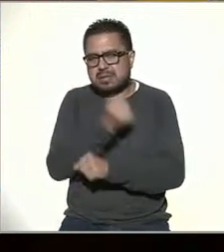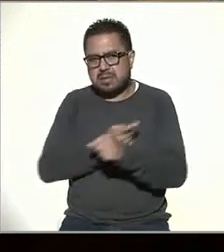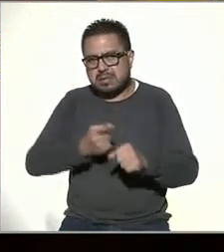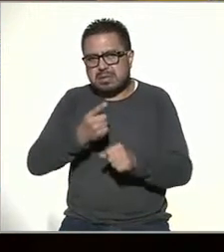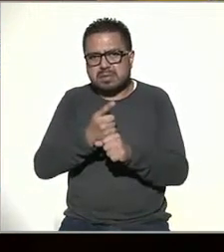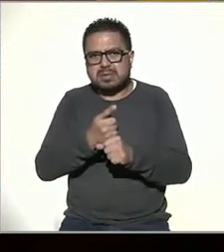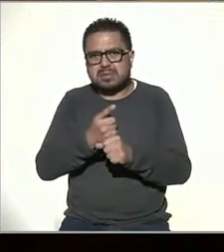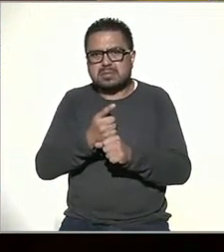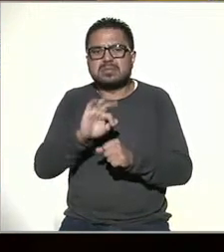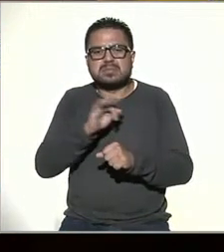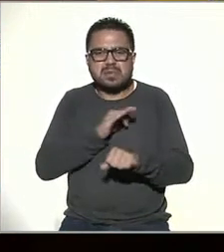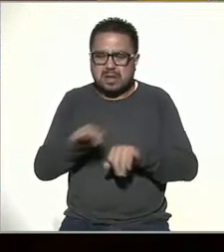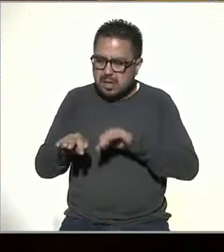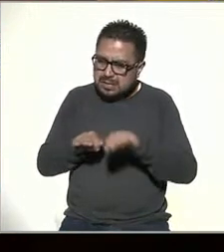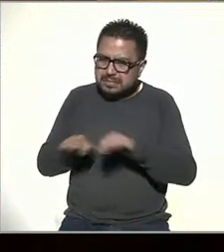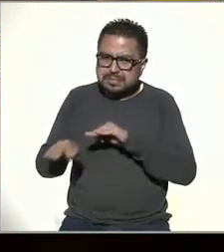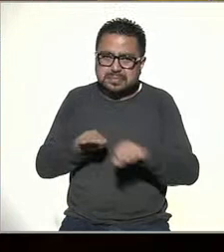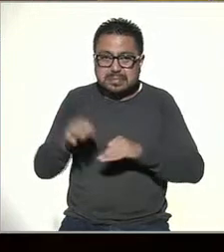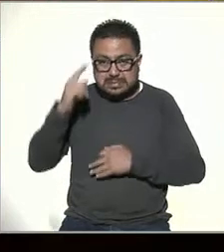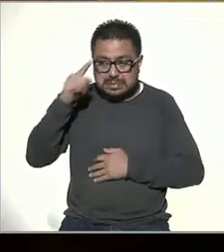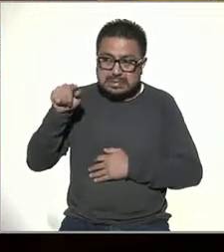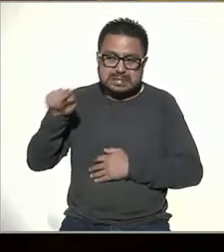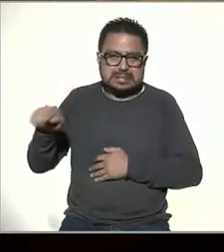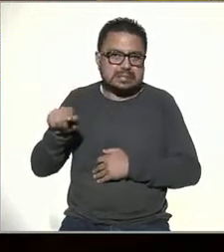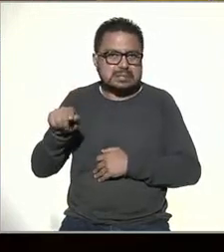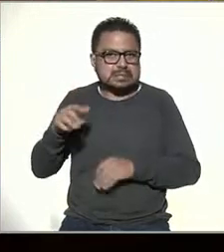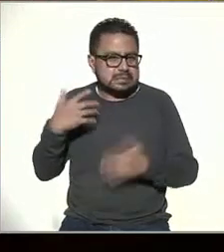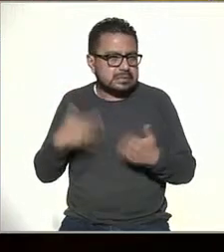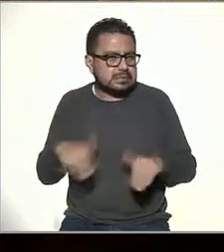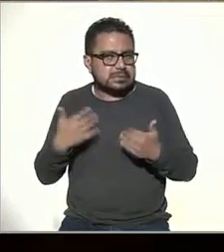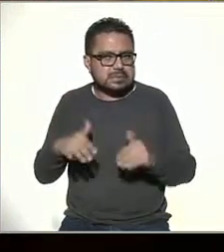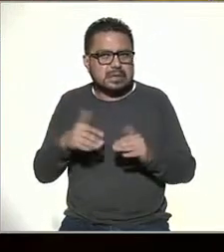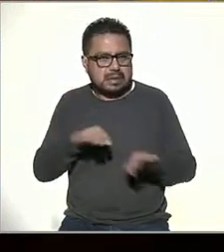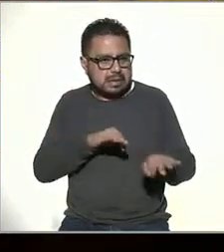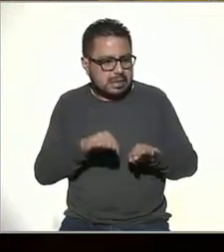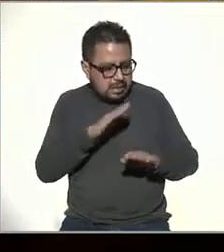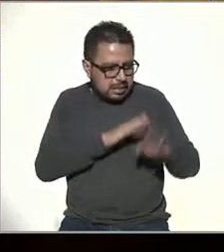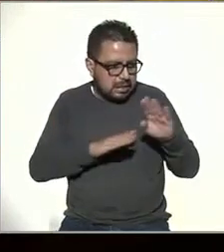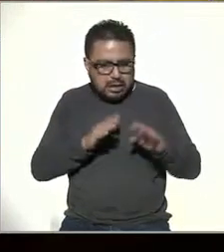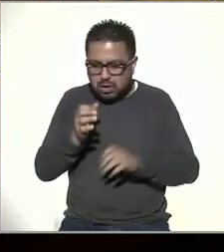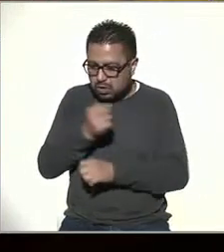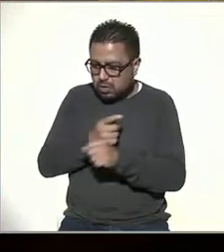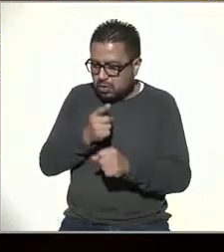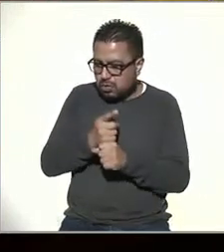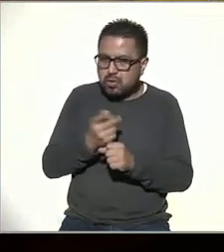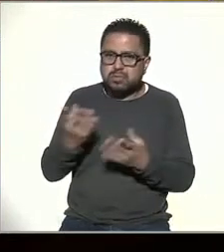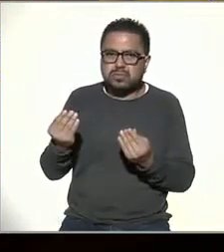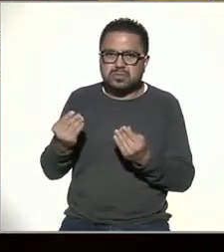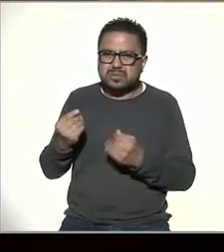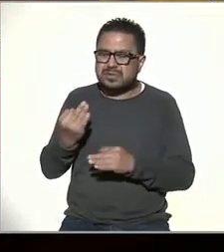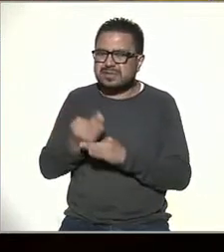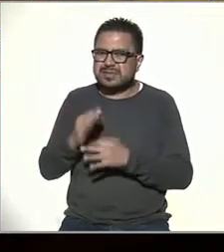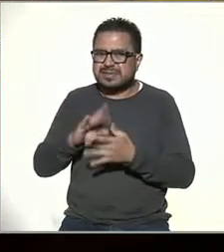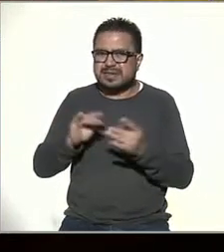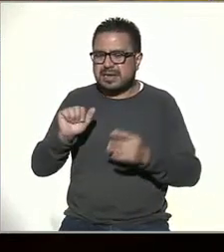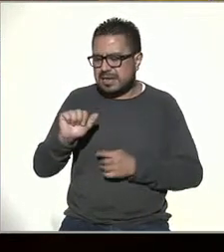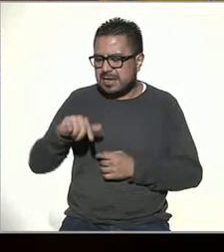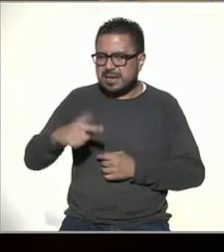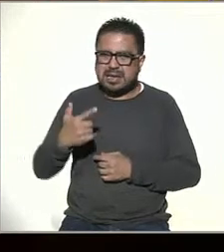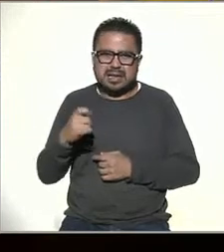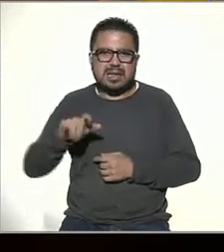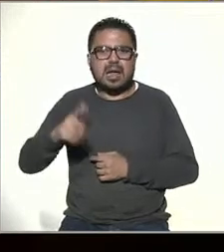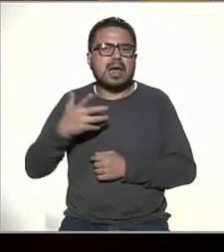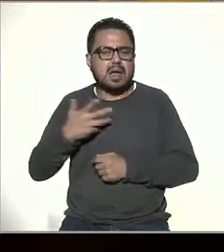de trabajar. Sí, para ellos crisis fue oportunidad, ¿no? Sí, para muchos fue oportunidad, como bien lo decía Ángeles. Hay